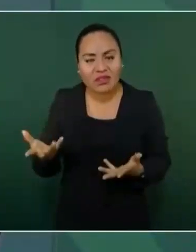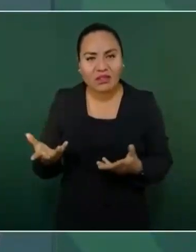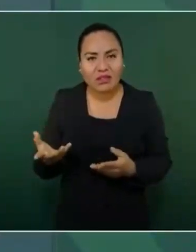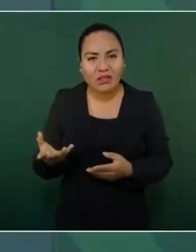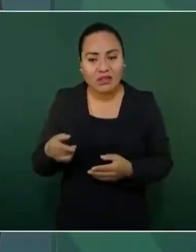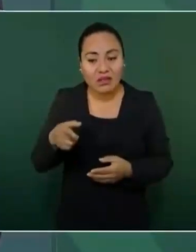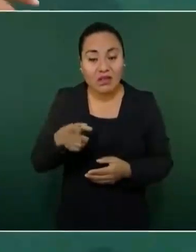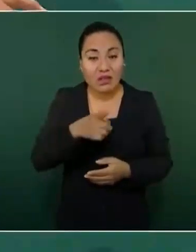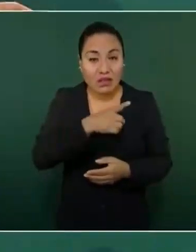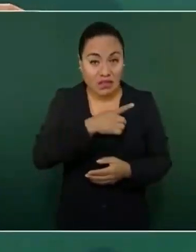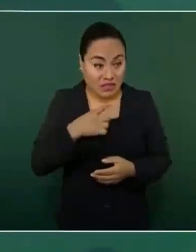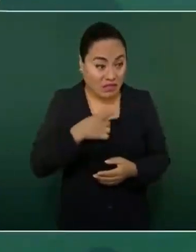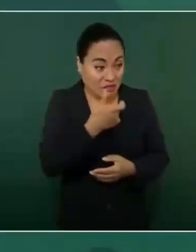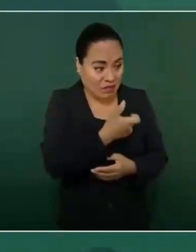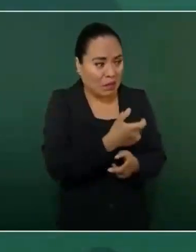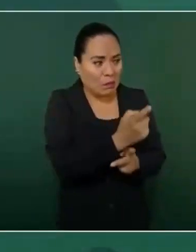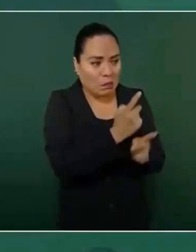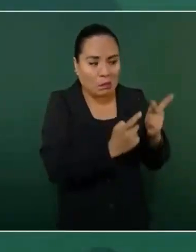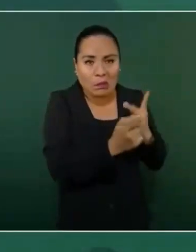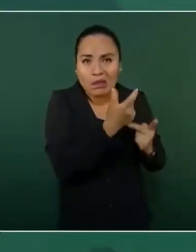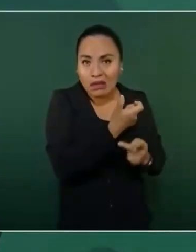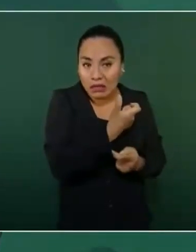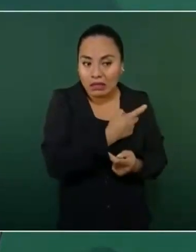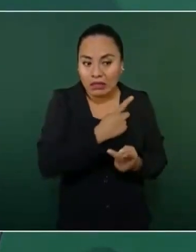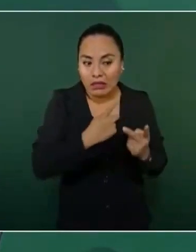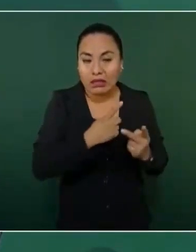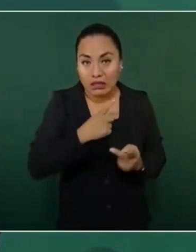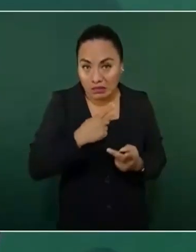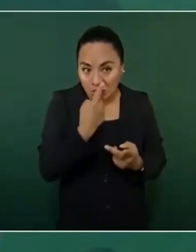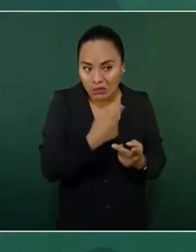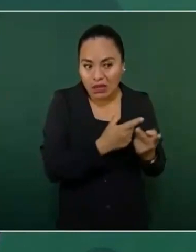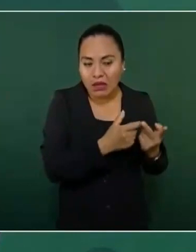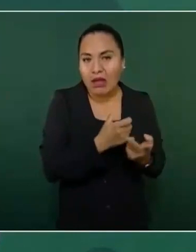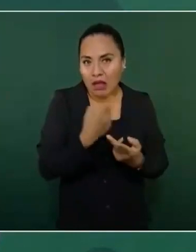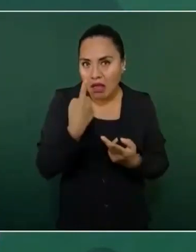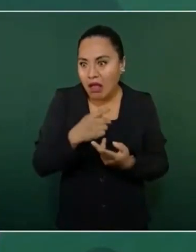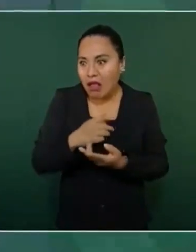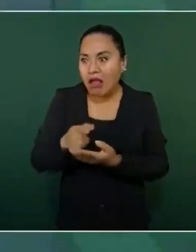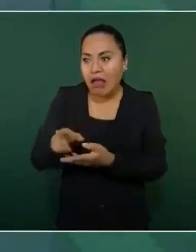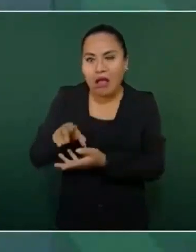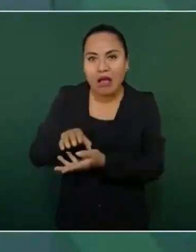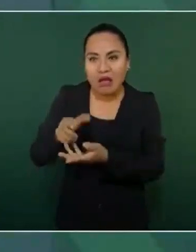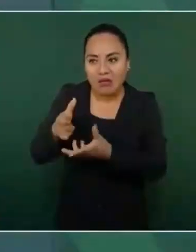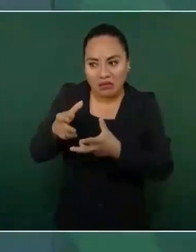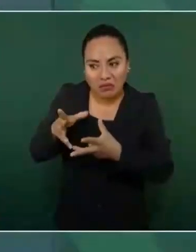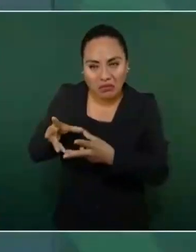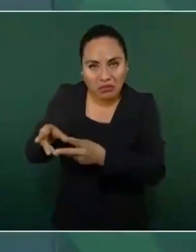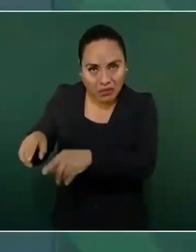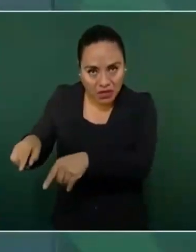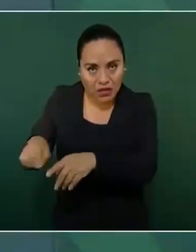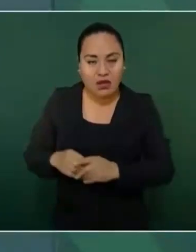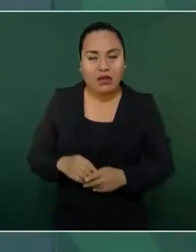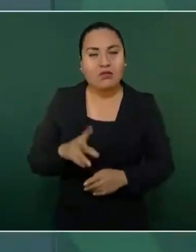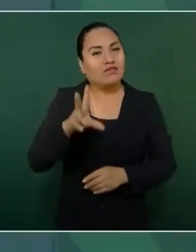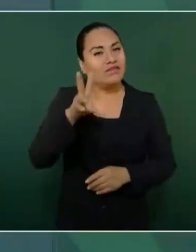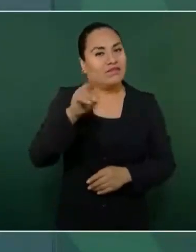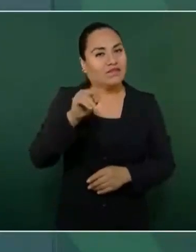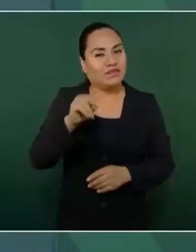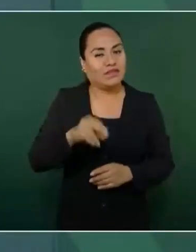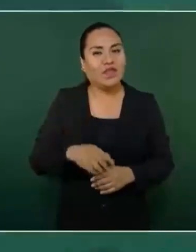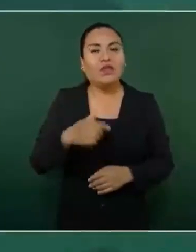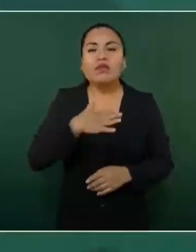Cuando les comento de que está en construcción